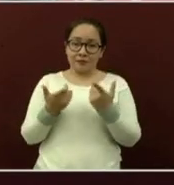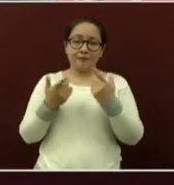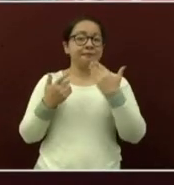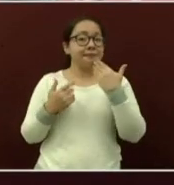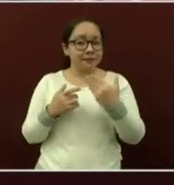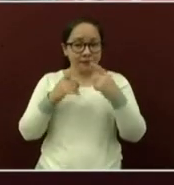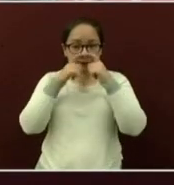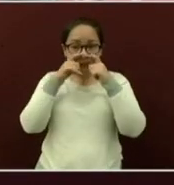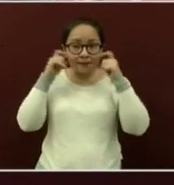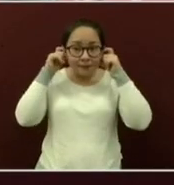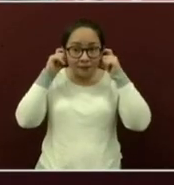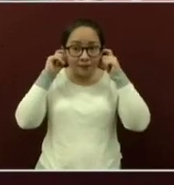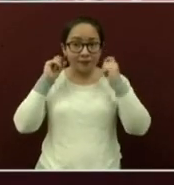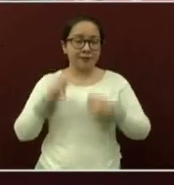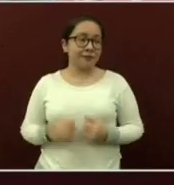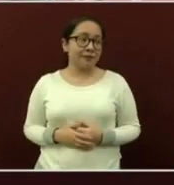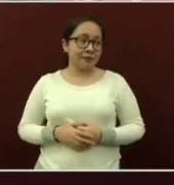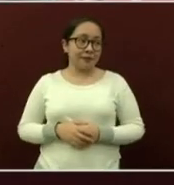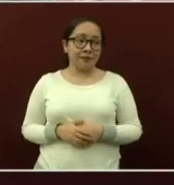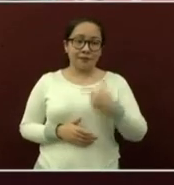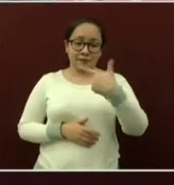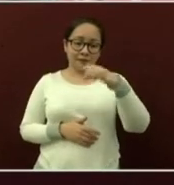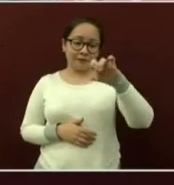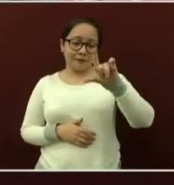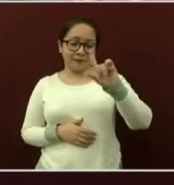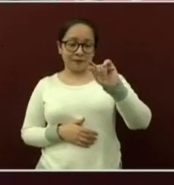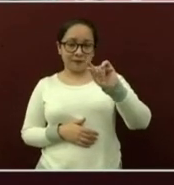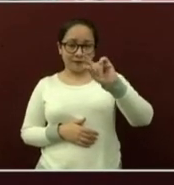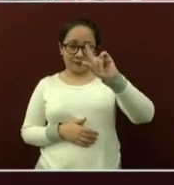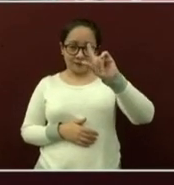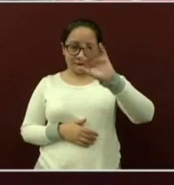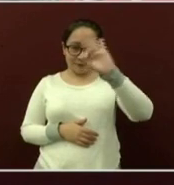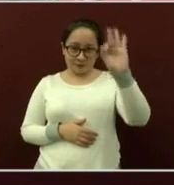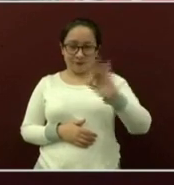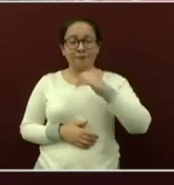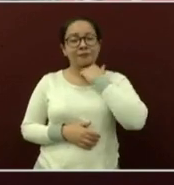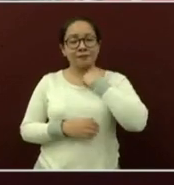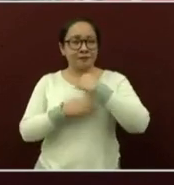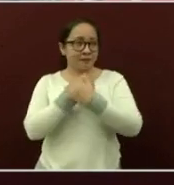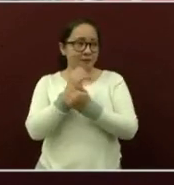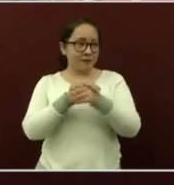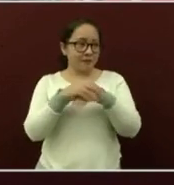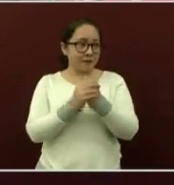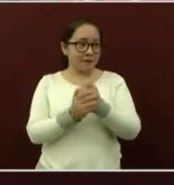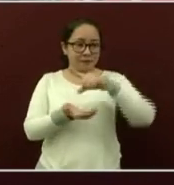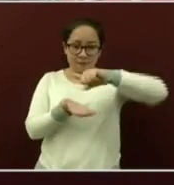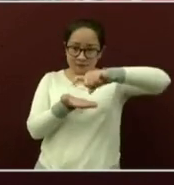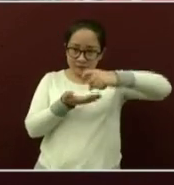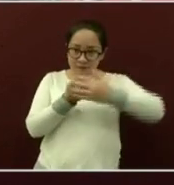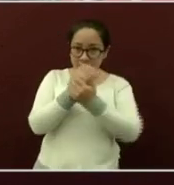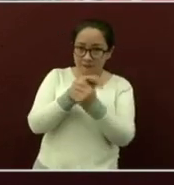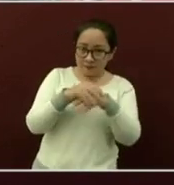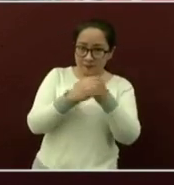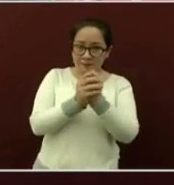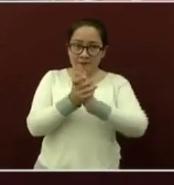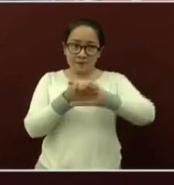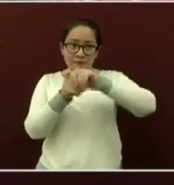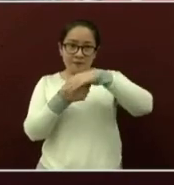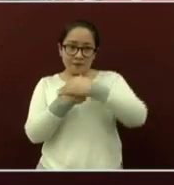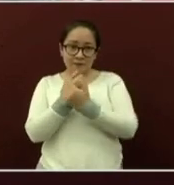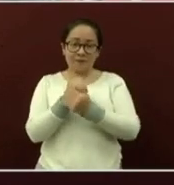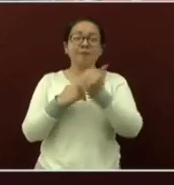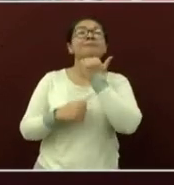cubra la nariz y la boca el gel el gel antibacterial el spray antibacterial